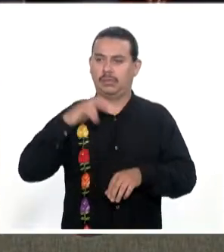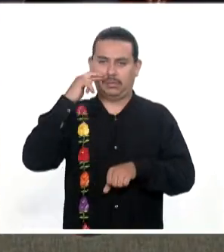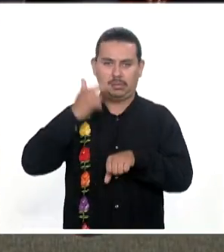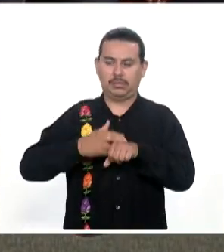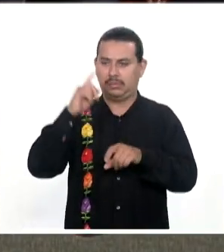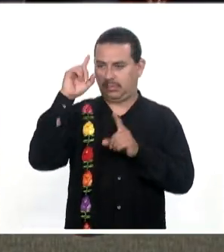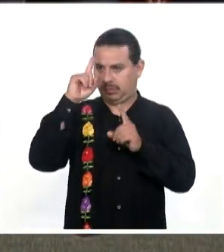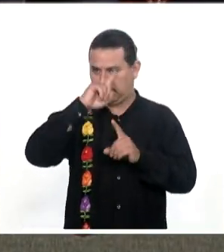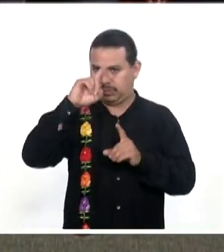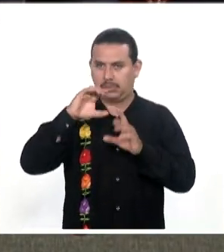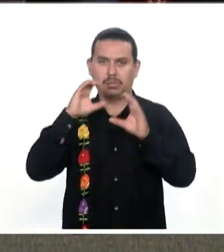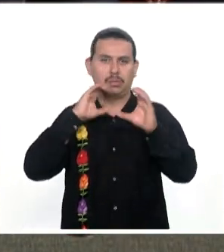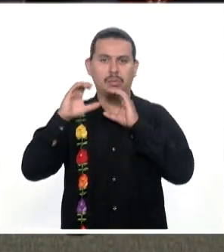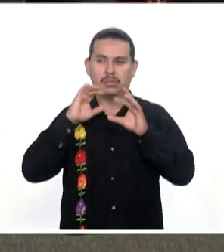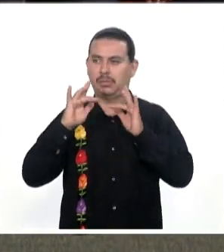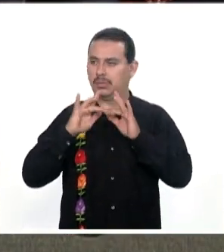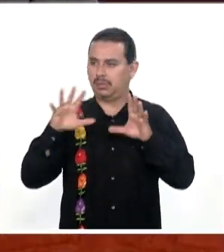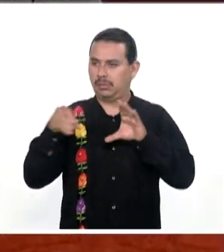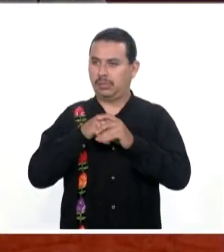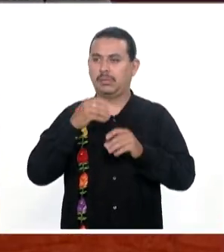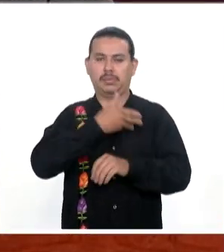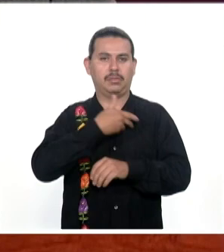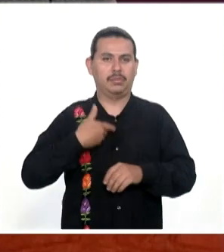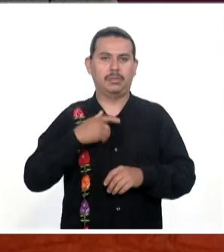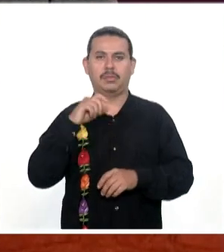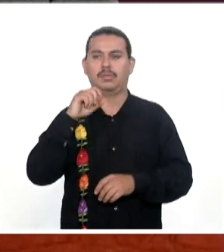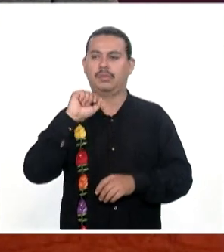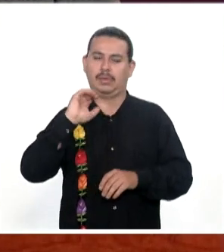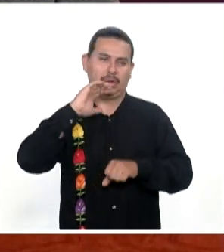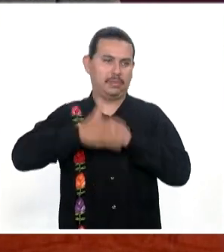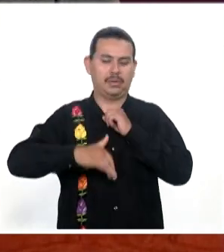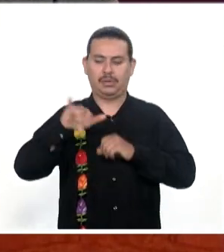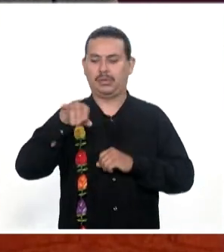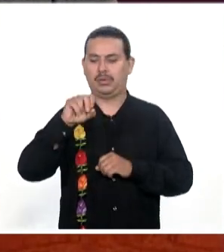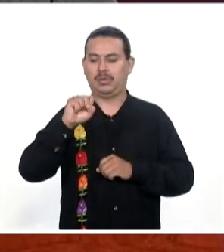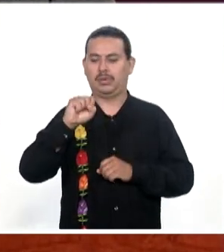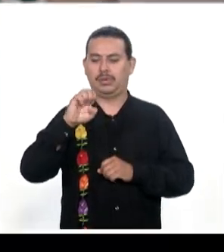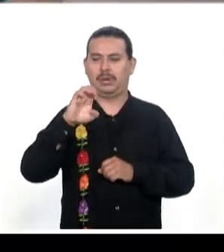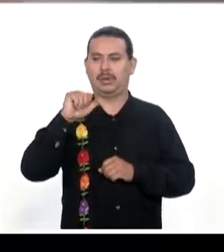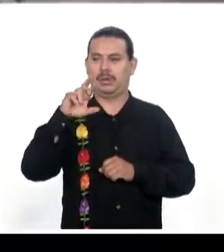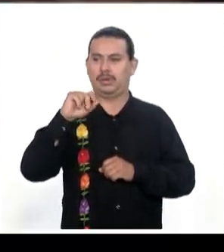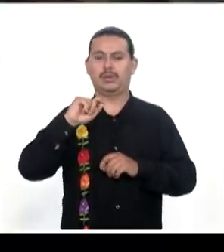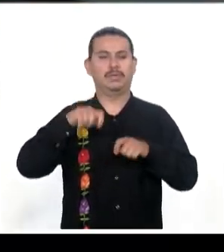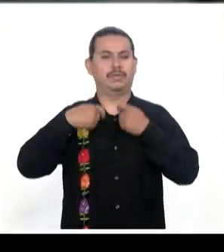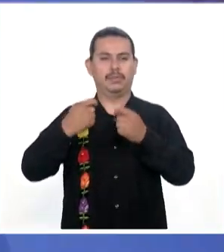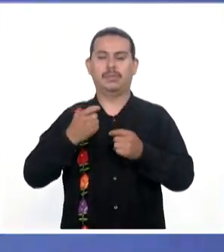Consejo De la Comunicación En este marco El presidente Saliente José Carlos Azcárraga Andrade